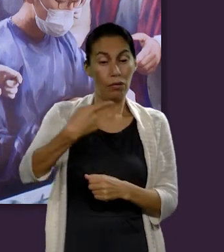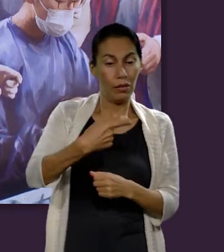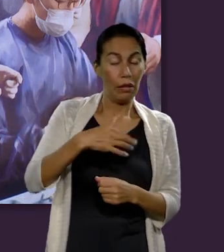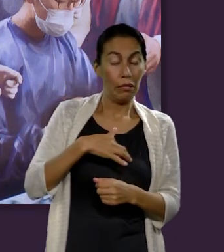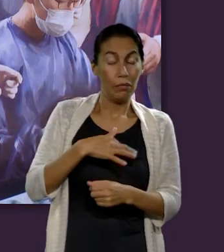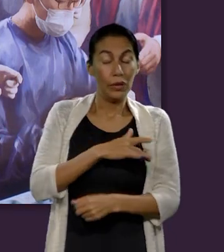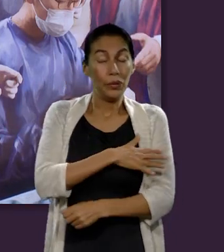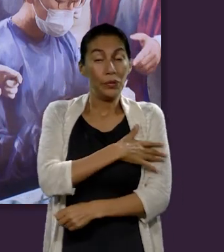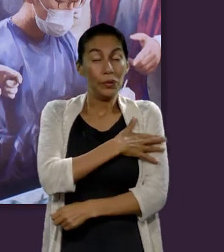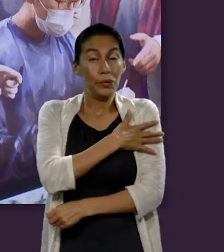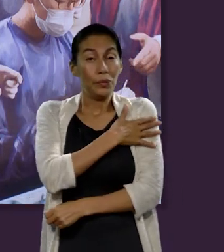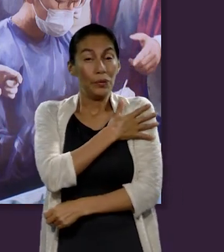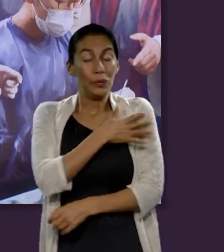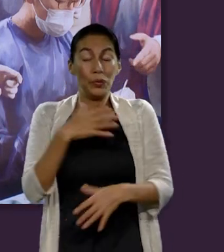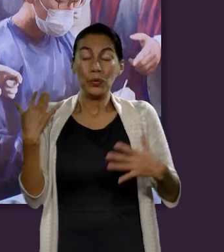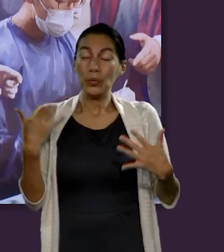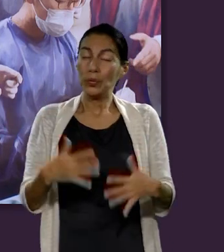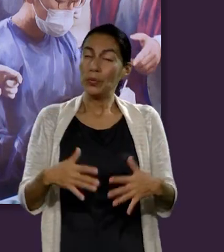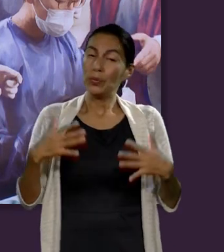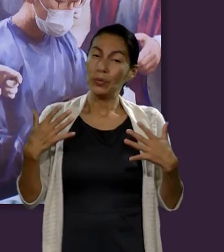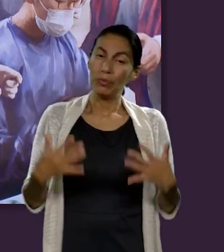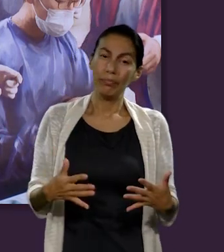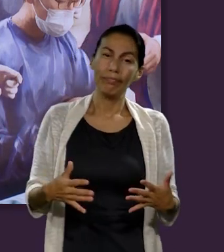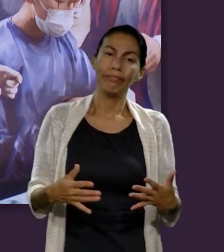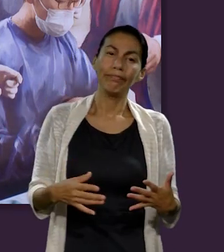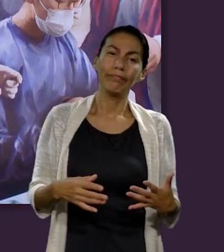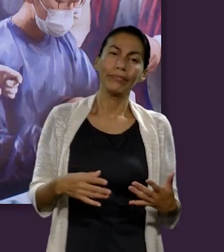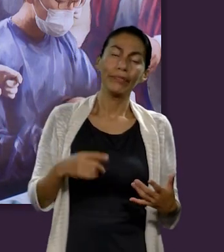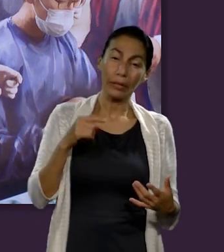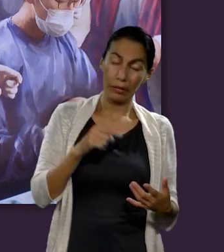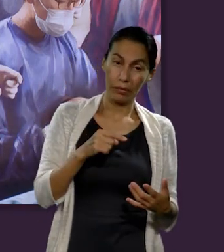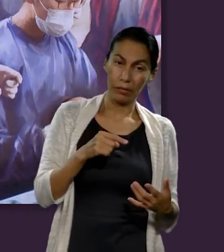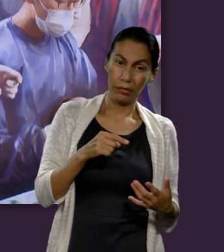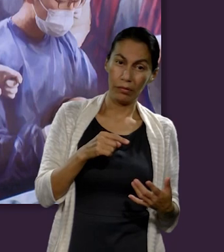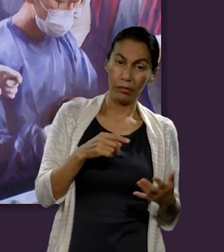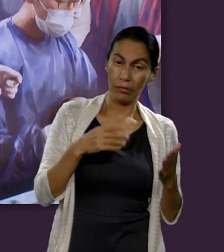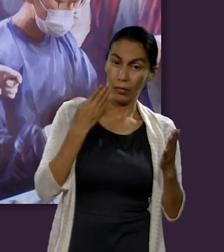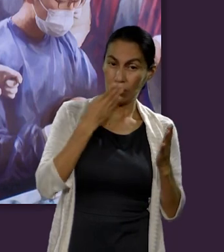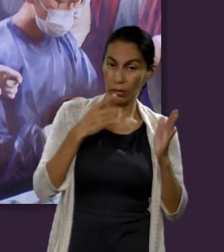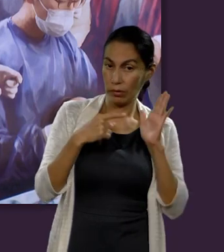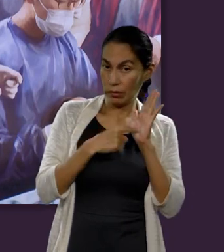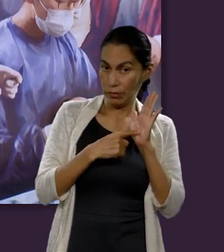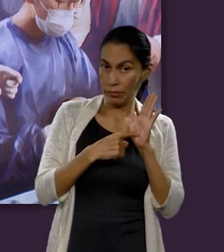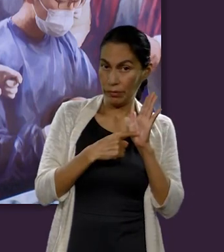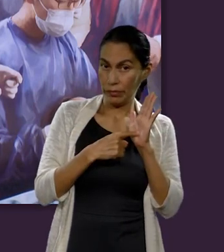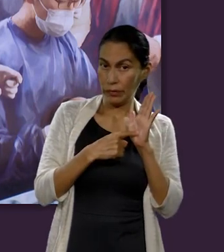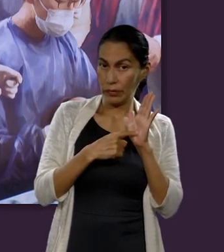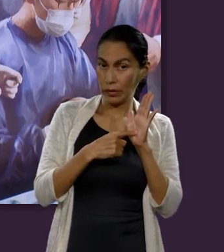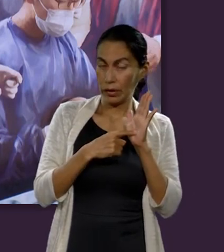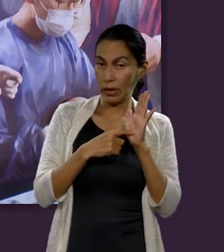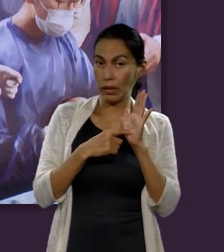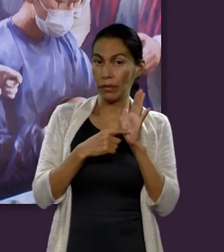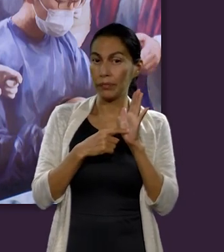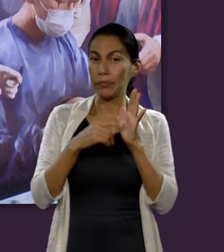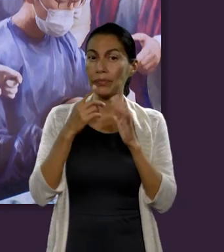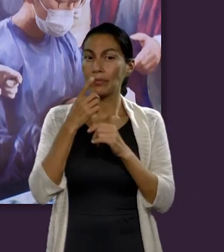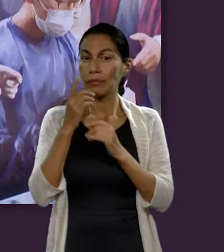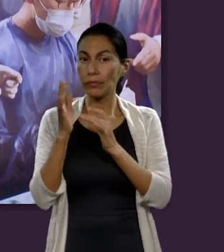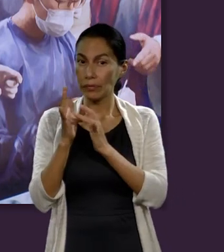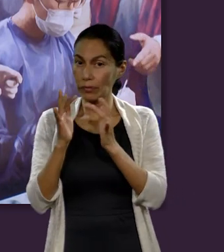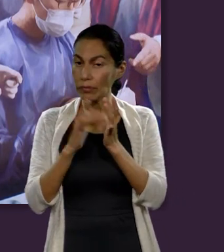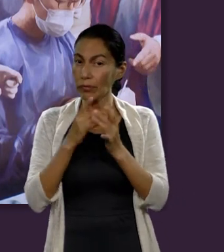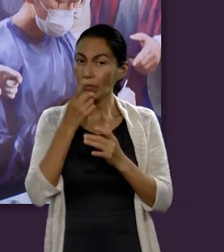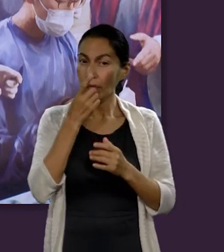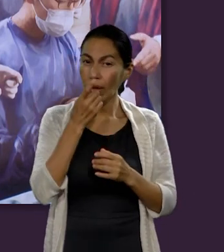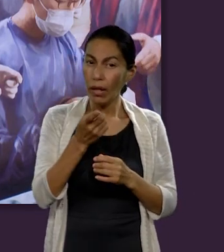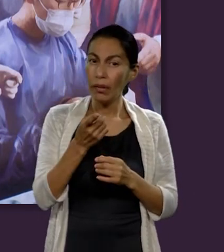que me emociona profundamente porque encontramos uno de los versículos más cortos de la Biblia